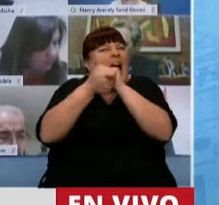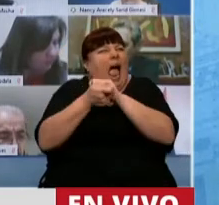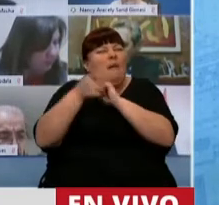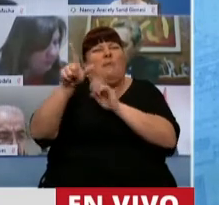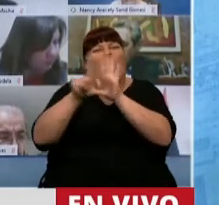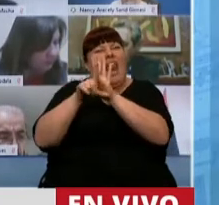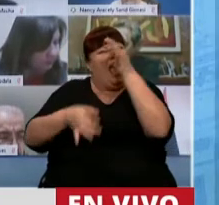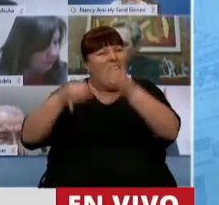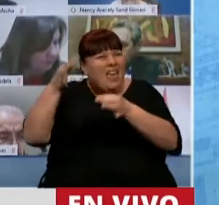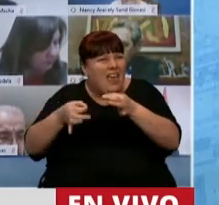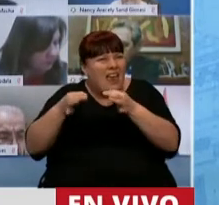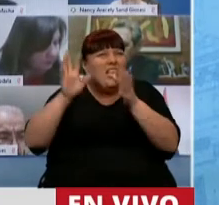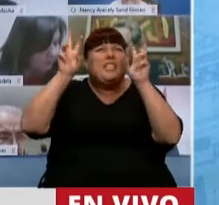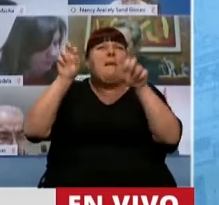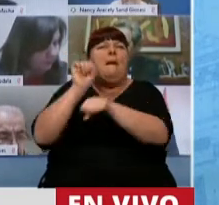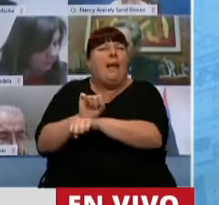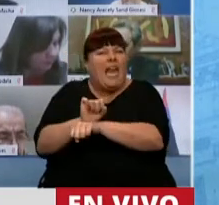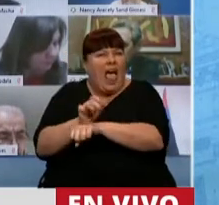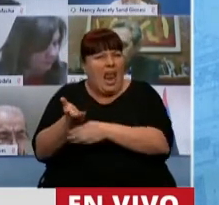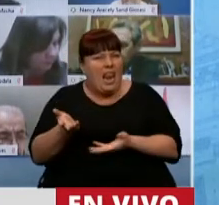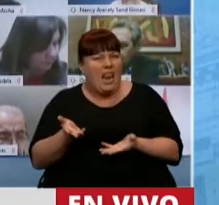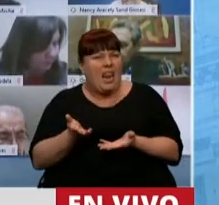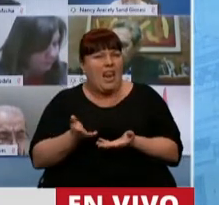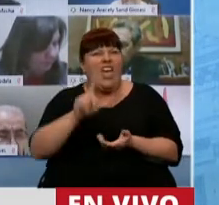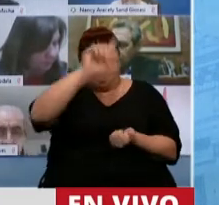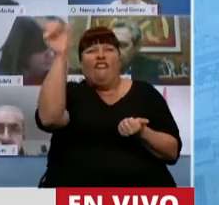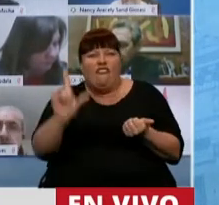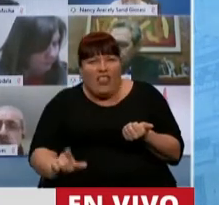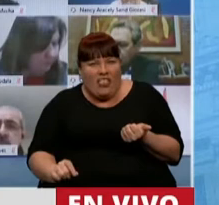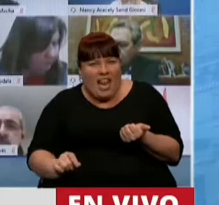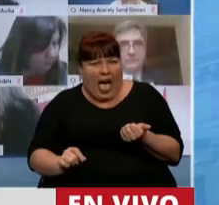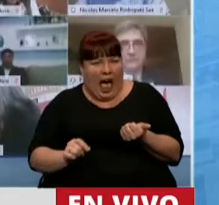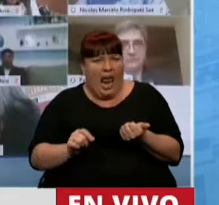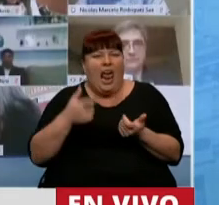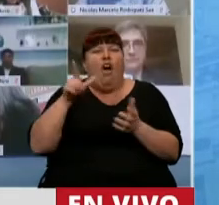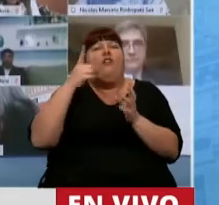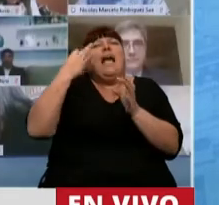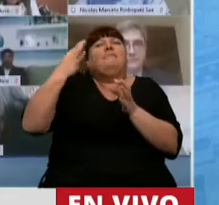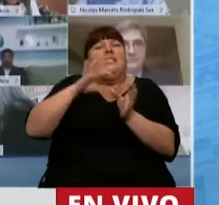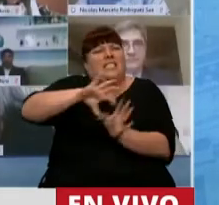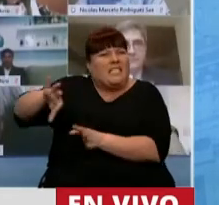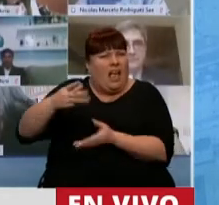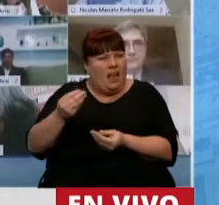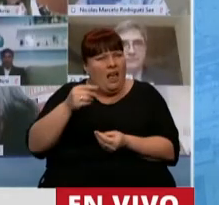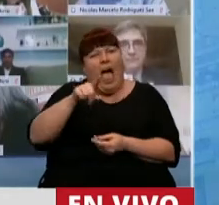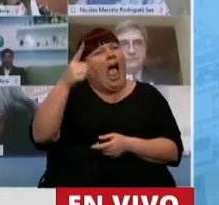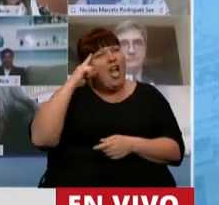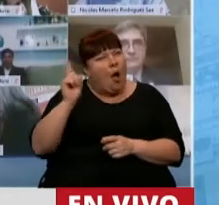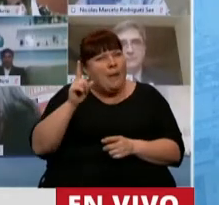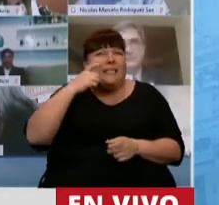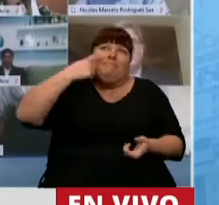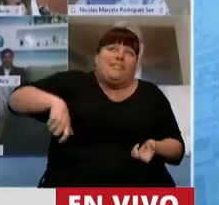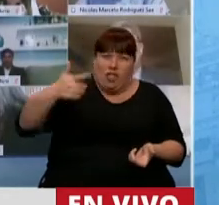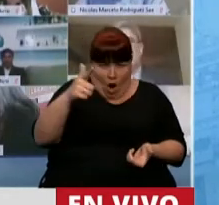reforma del fuero penal federal, un fuero de excepción, y ahí no nos ponemos